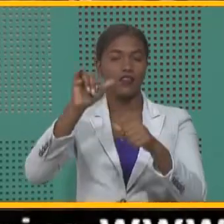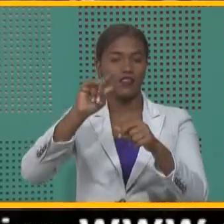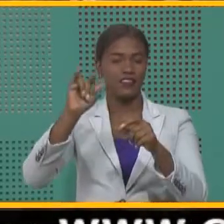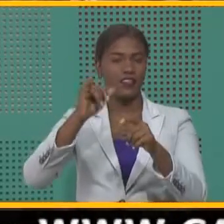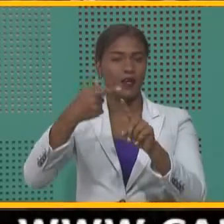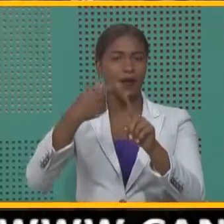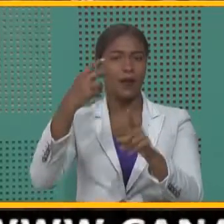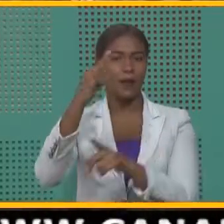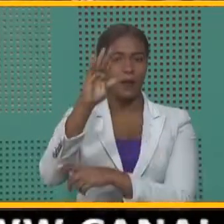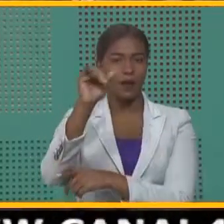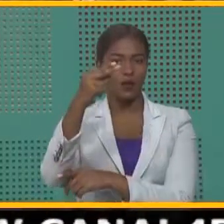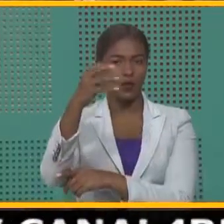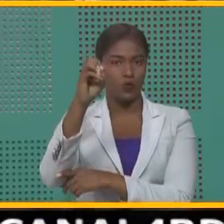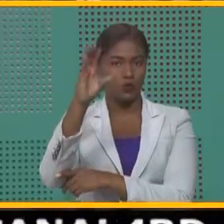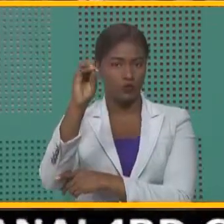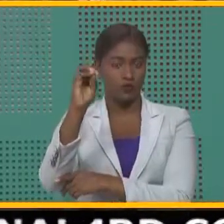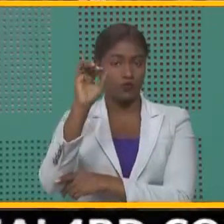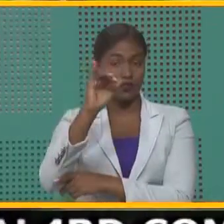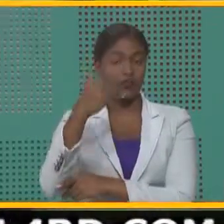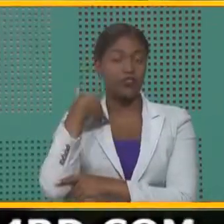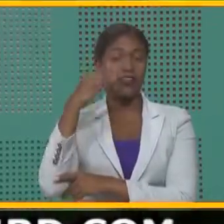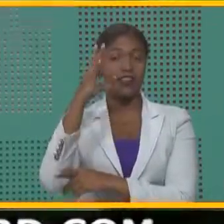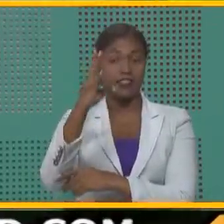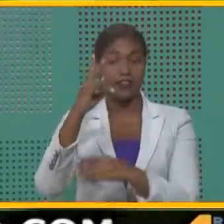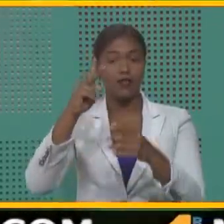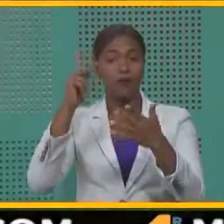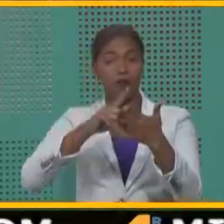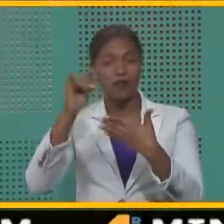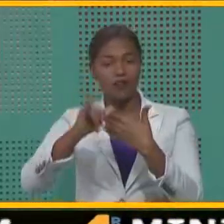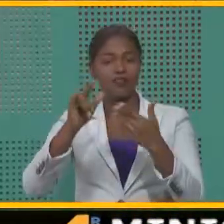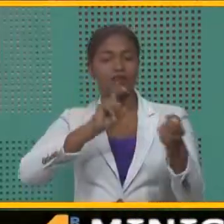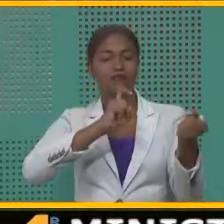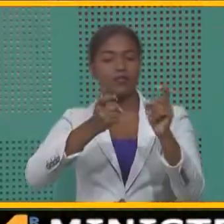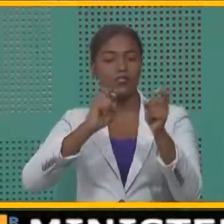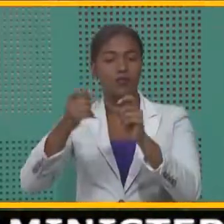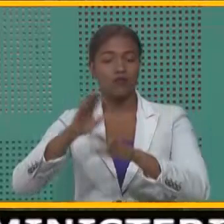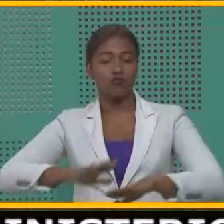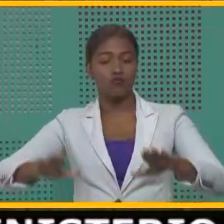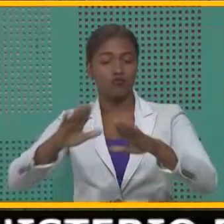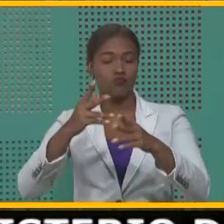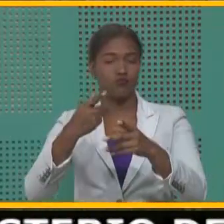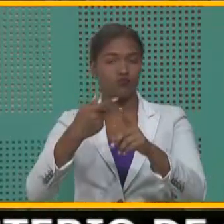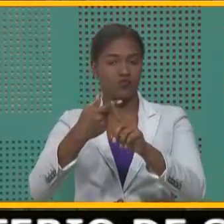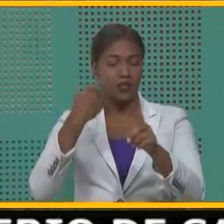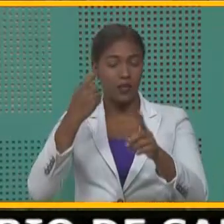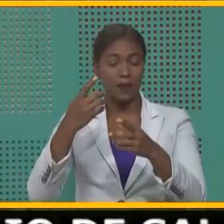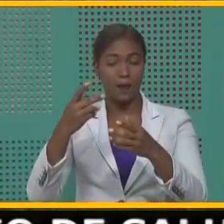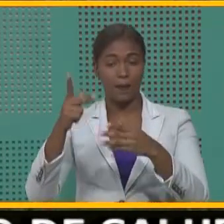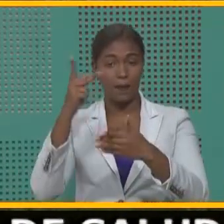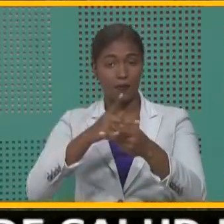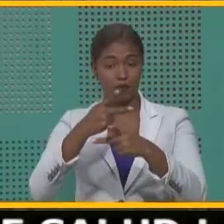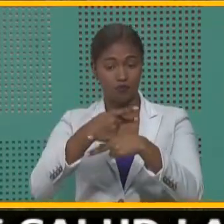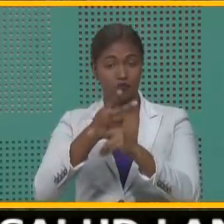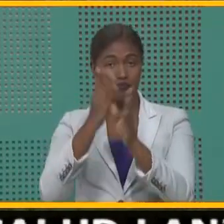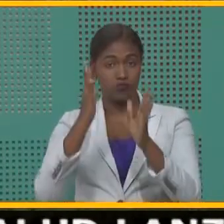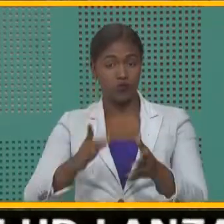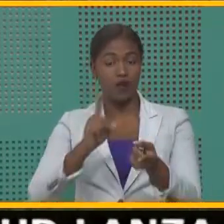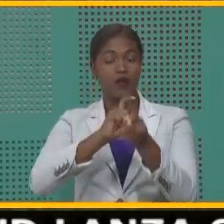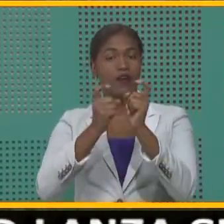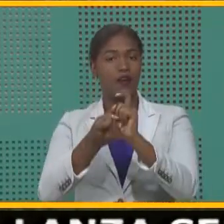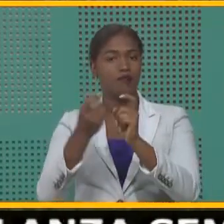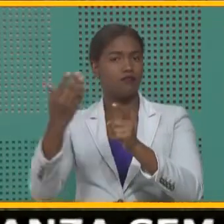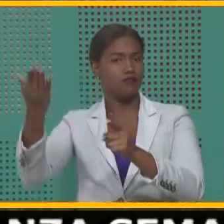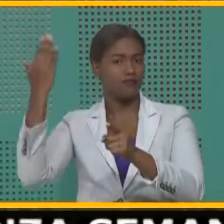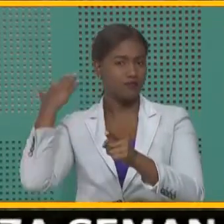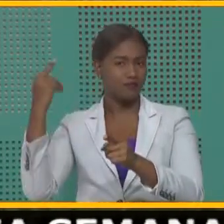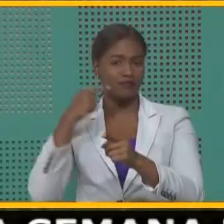Se trata de siete iniciativas que están cambiando el modelo de producción a uno ambientalmente sostenible, dejando atrás